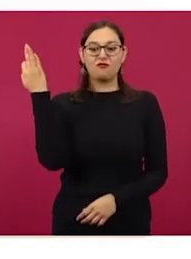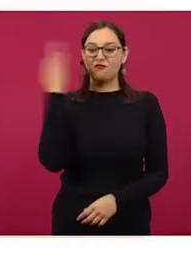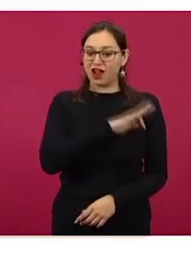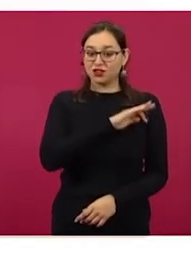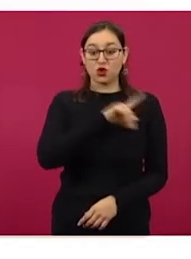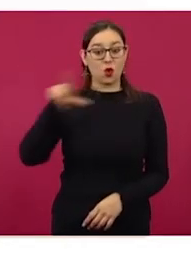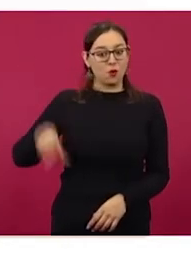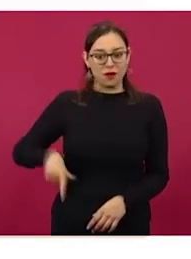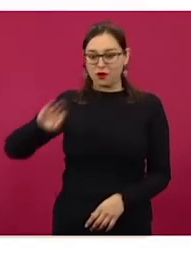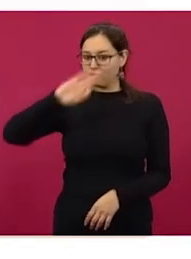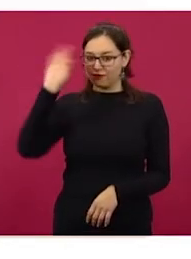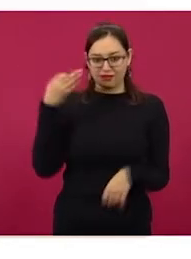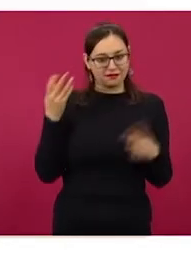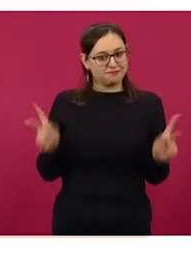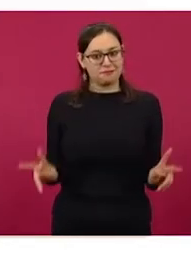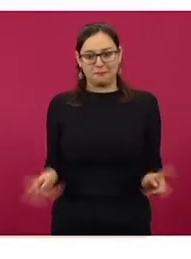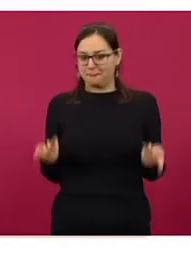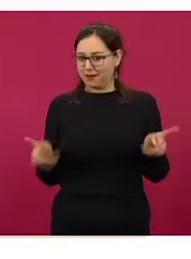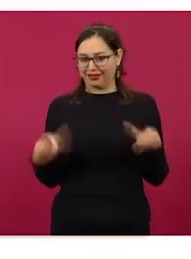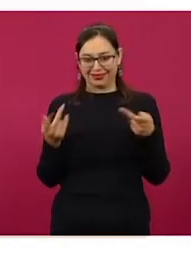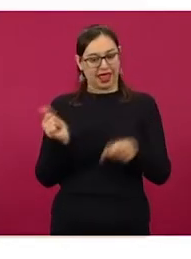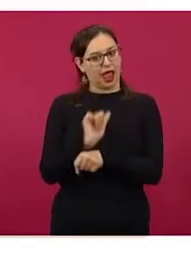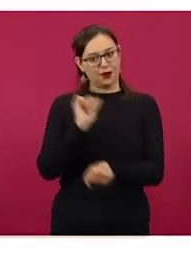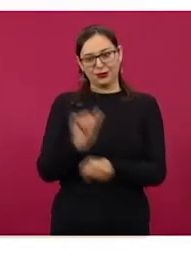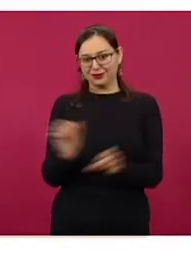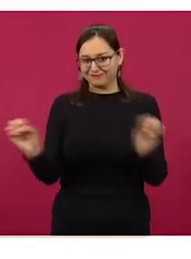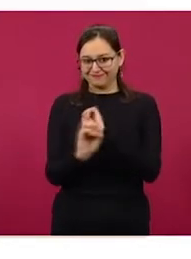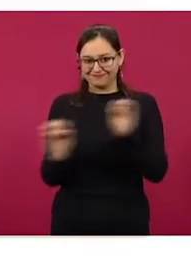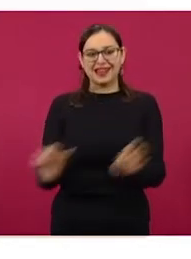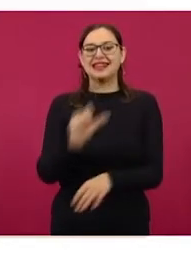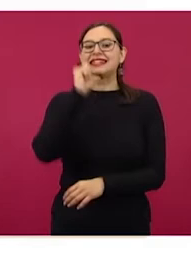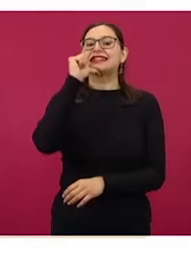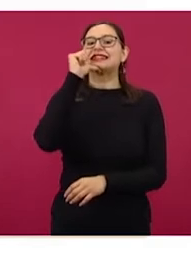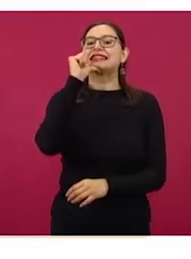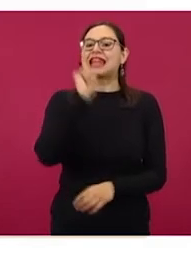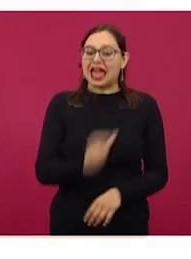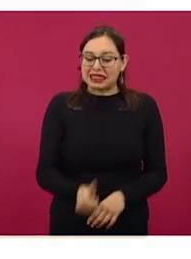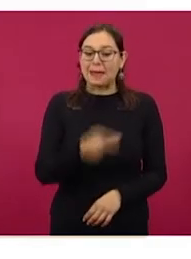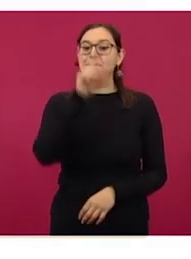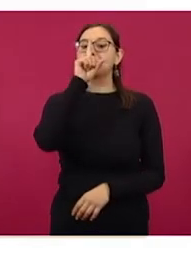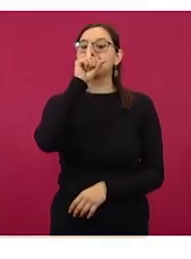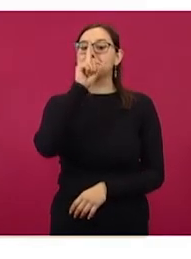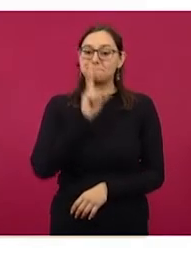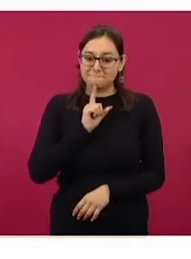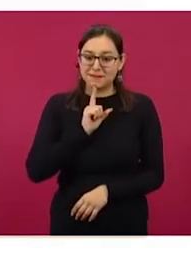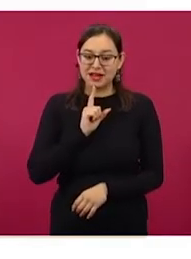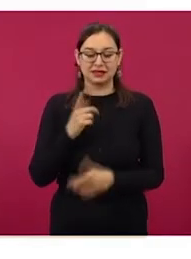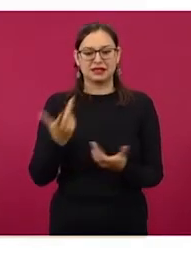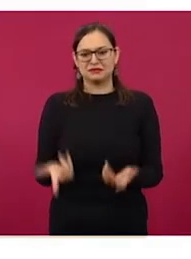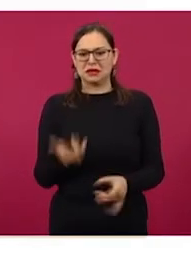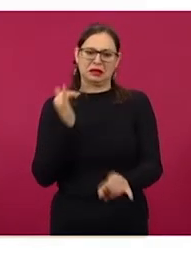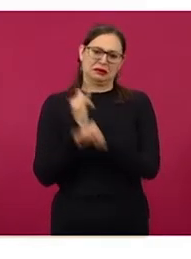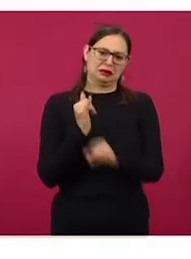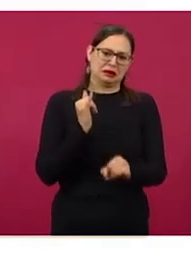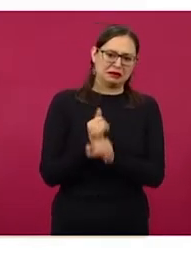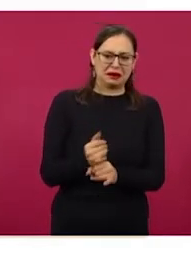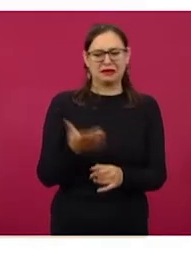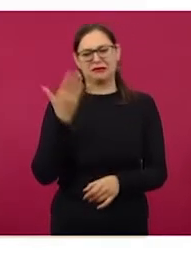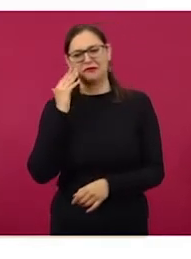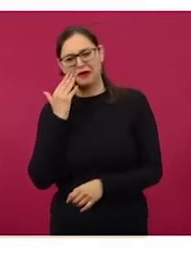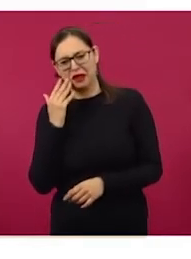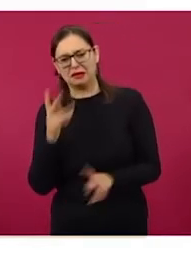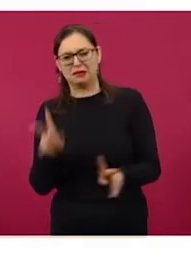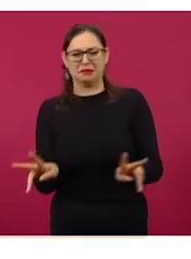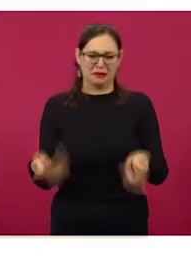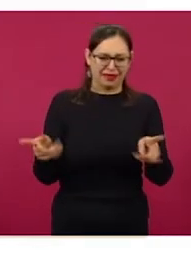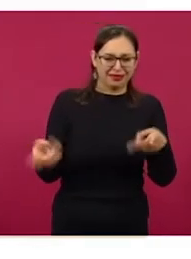Pública Federal no ofrece ese servicio, ni pone en venta bienes a través de páginas de Internet ni